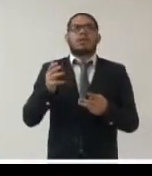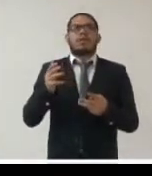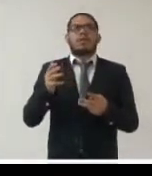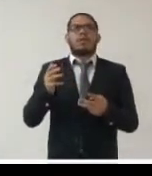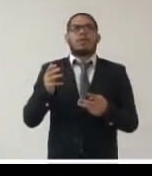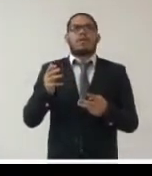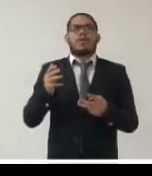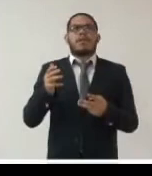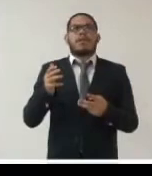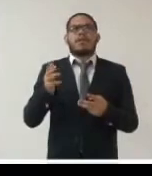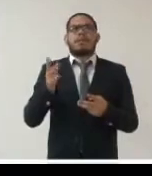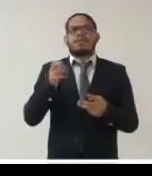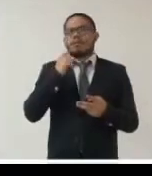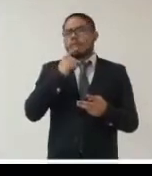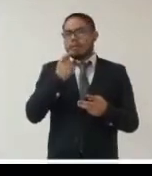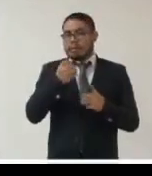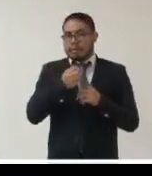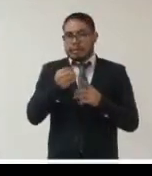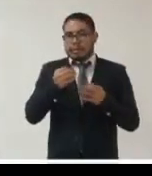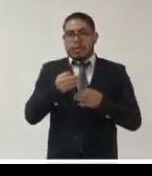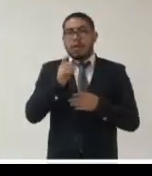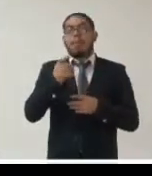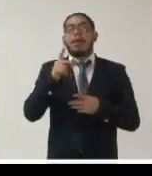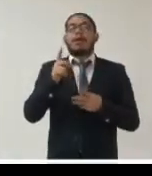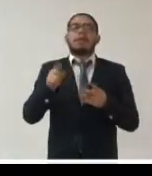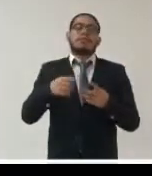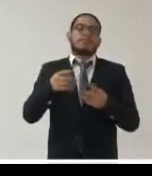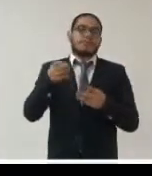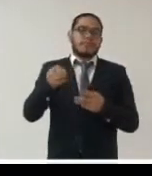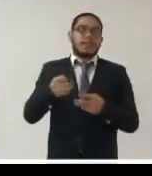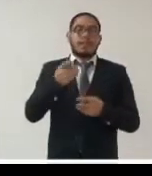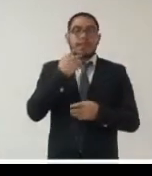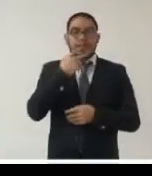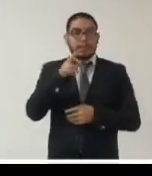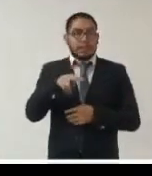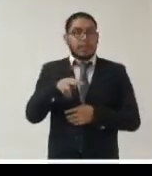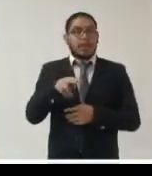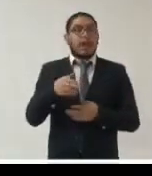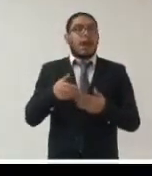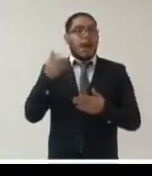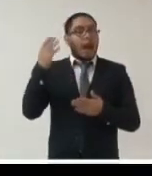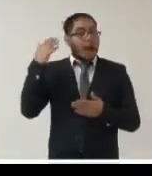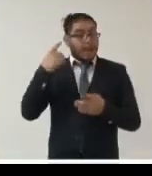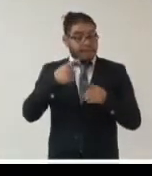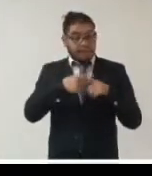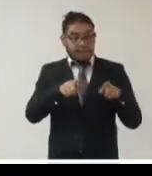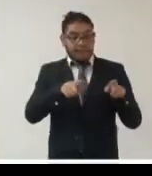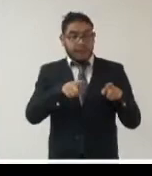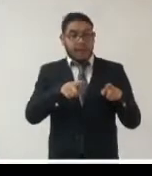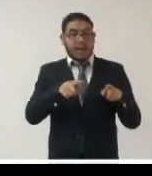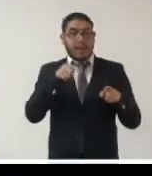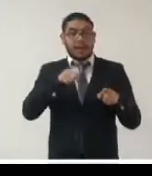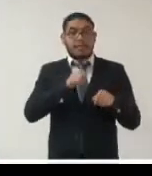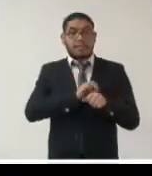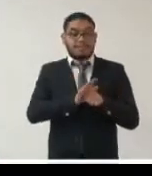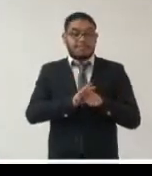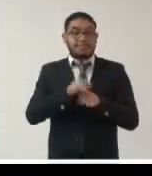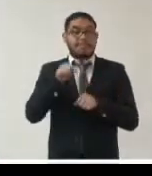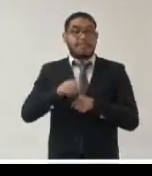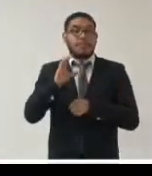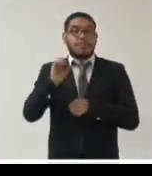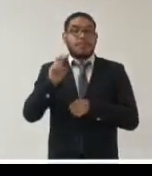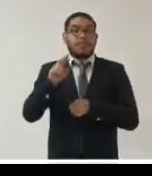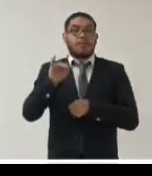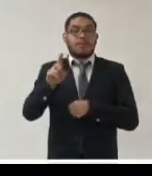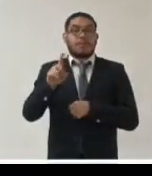no tengo el dato correcto lo cierto es que a diferencia de estas en la pandemia por el COVID-19